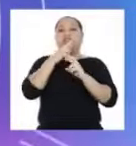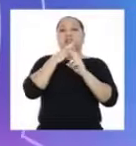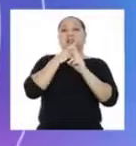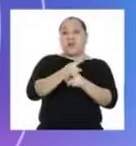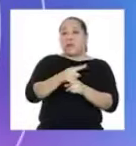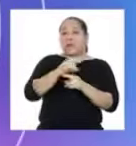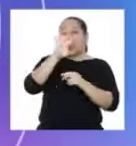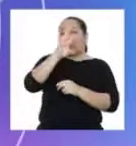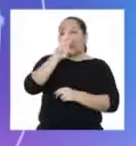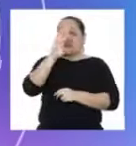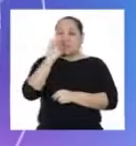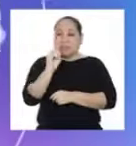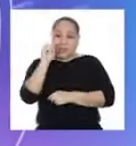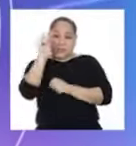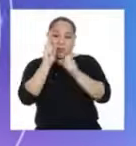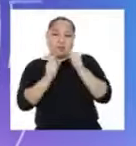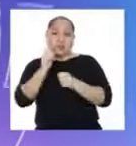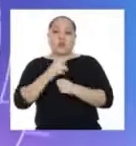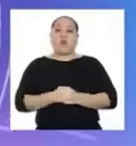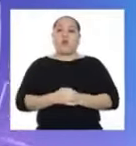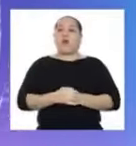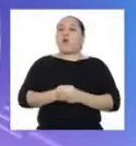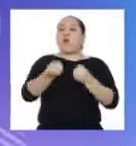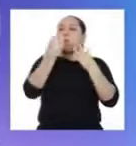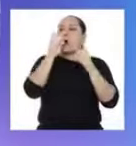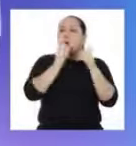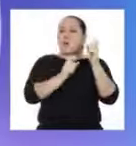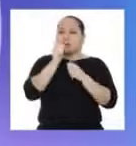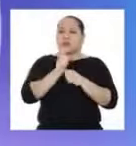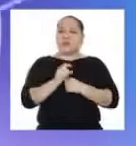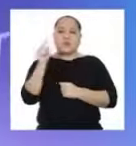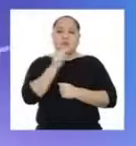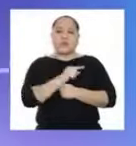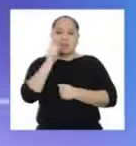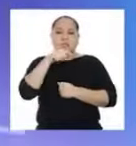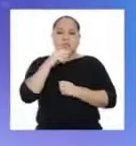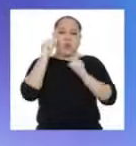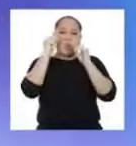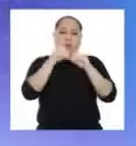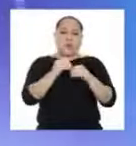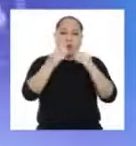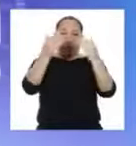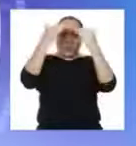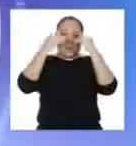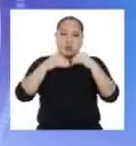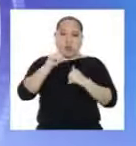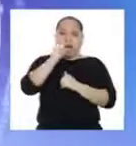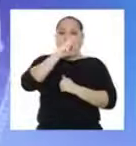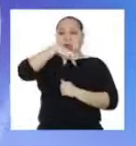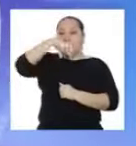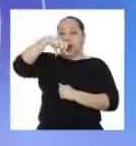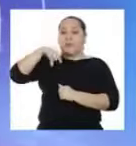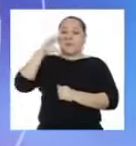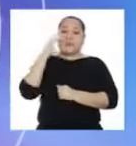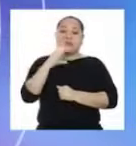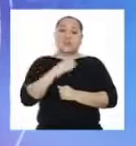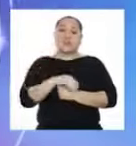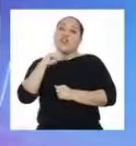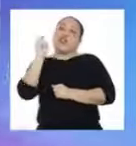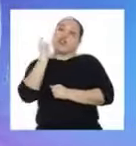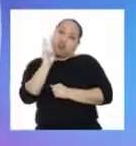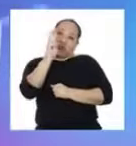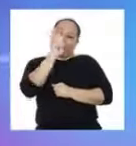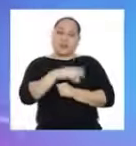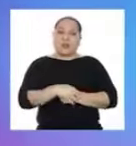que es igual a 60 personas. ¿Y cuántas personas deberíamos colocar en la aplicación C?